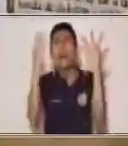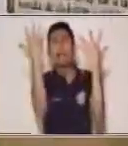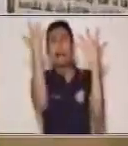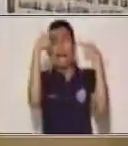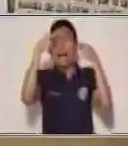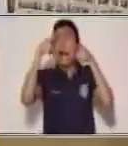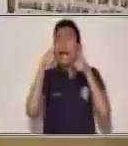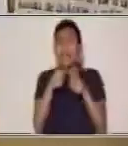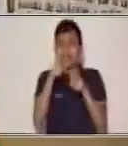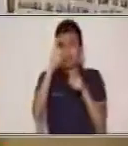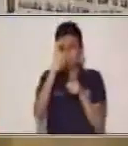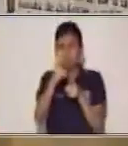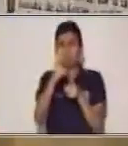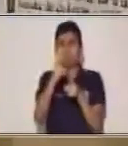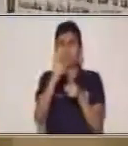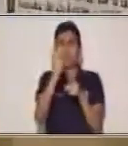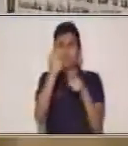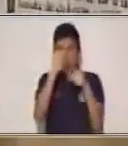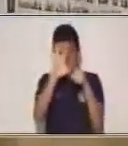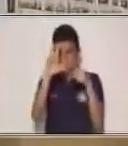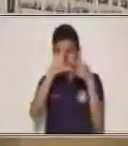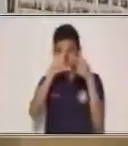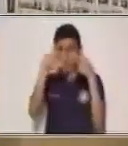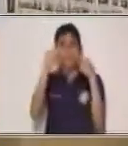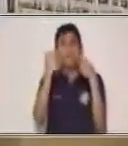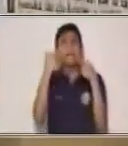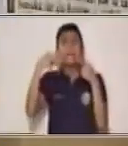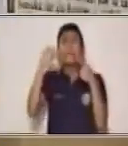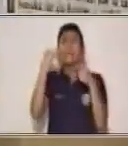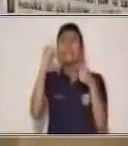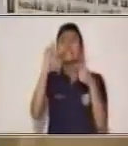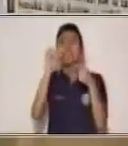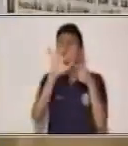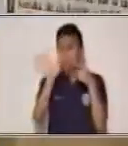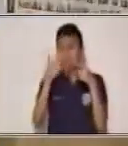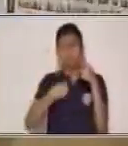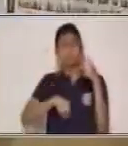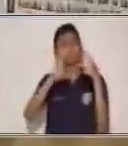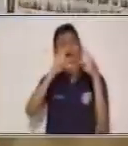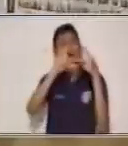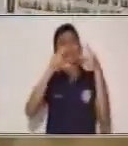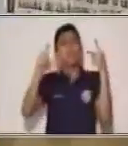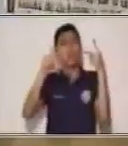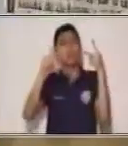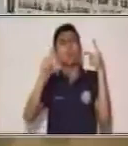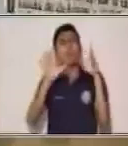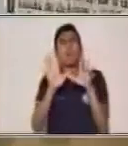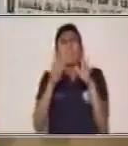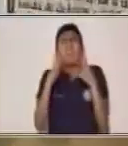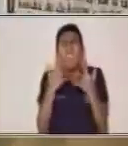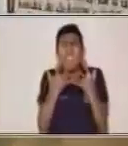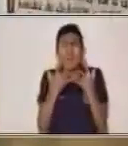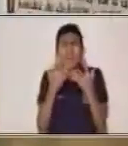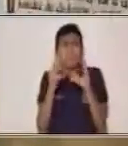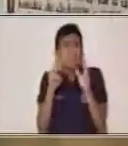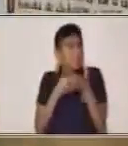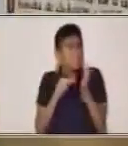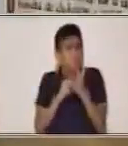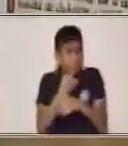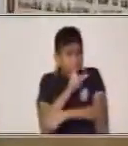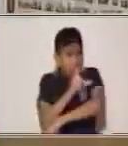Luego, viene el desarrollo, que es donde empieza la trama. ¿De qué se trató el cuento? A ver.